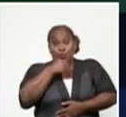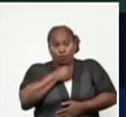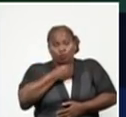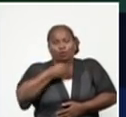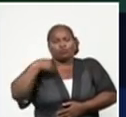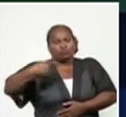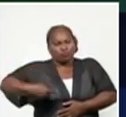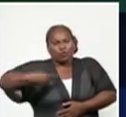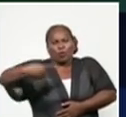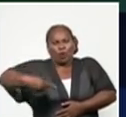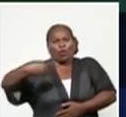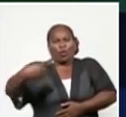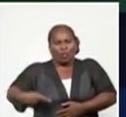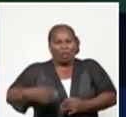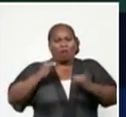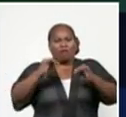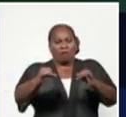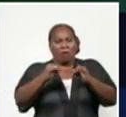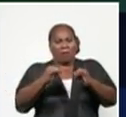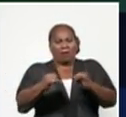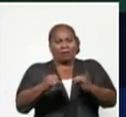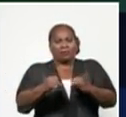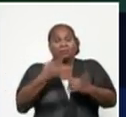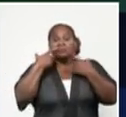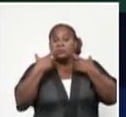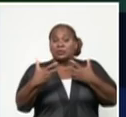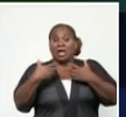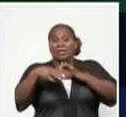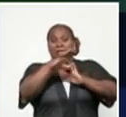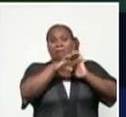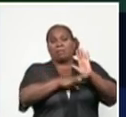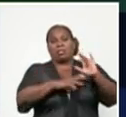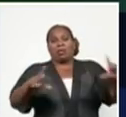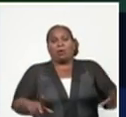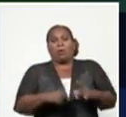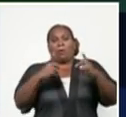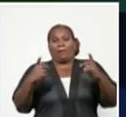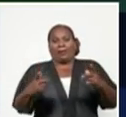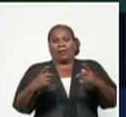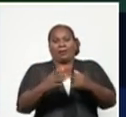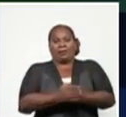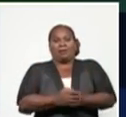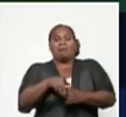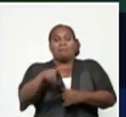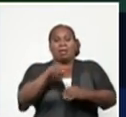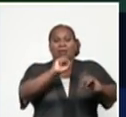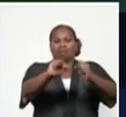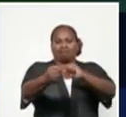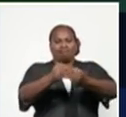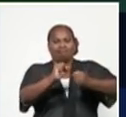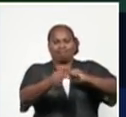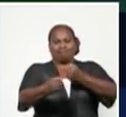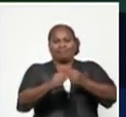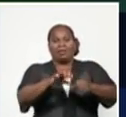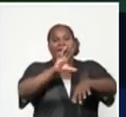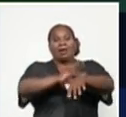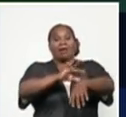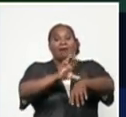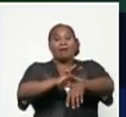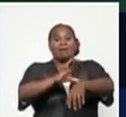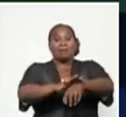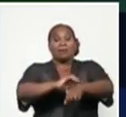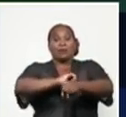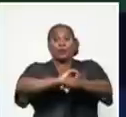en todas las medidas necesarias que son imprescindibles cumplir para la contención de esta enfermedad COVID